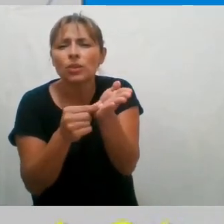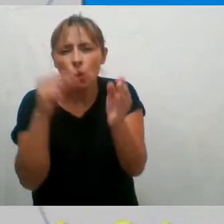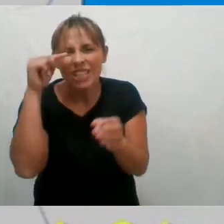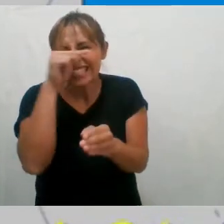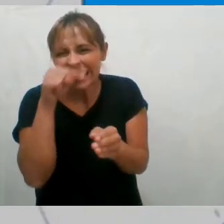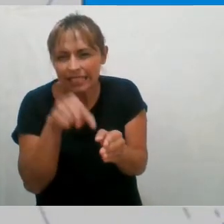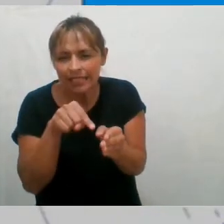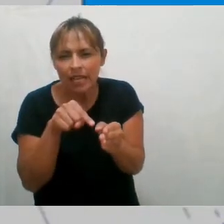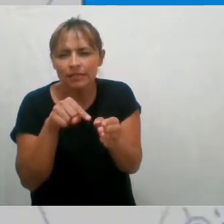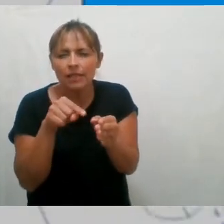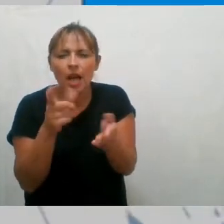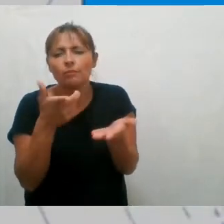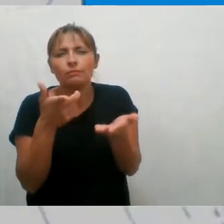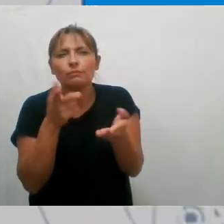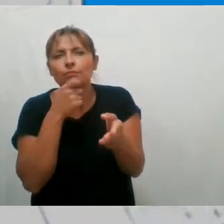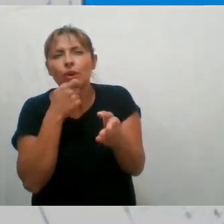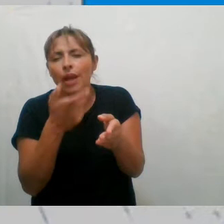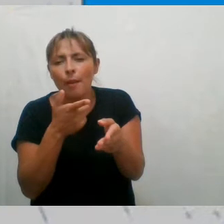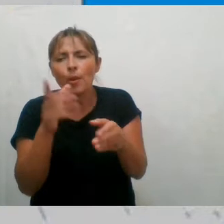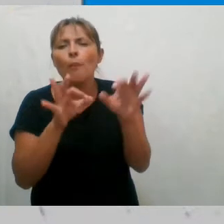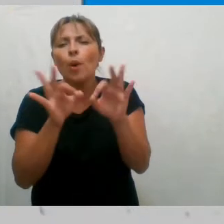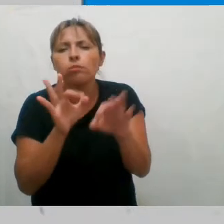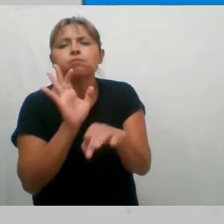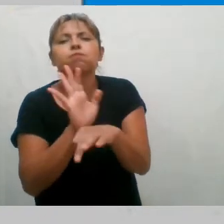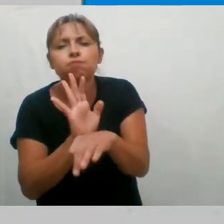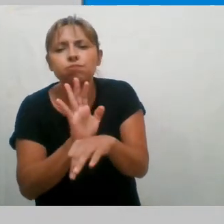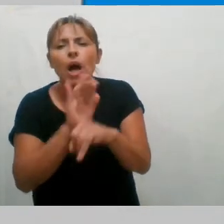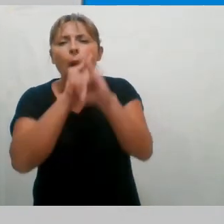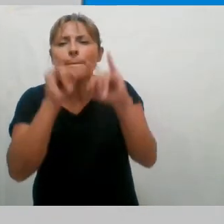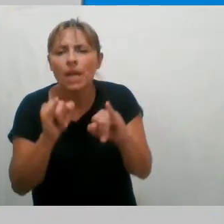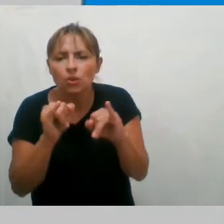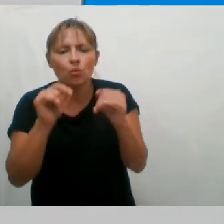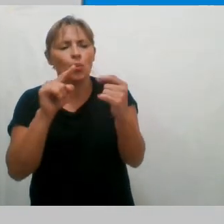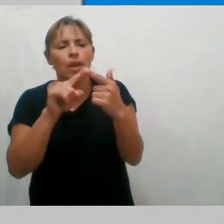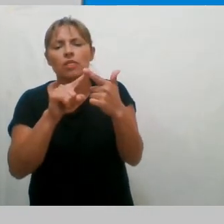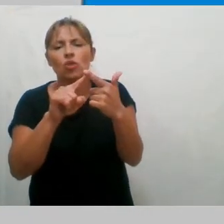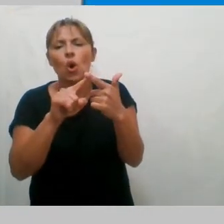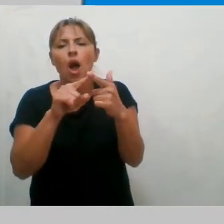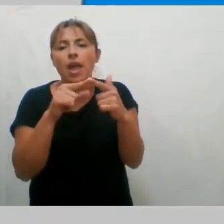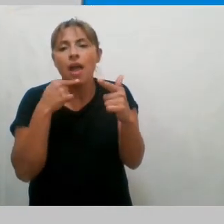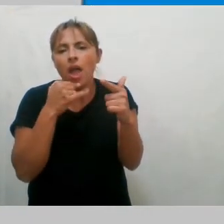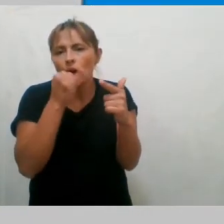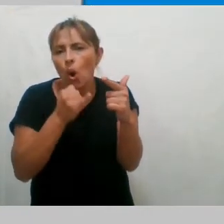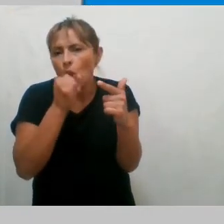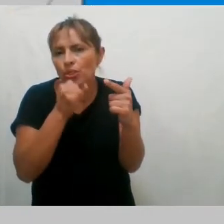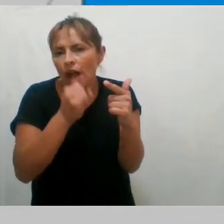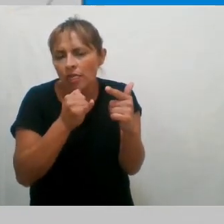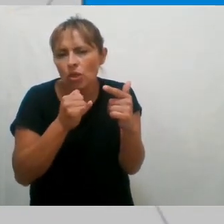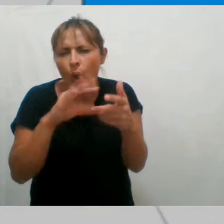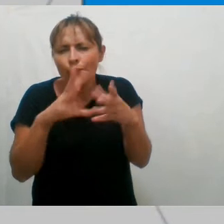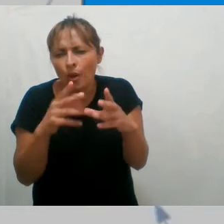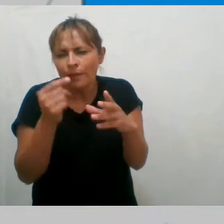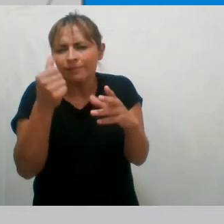qué es un proyecto, qué significa un proyecto, un presupuesto, y ahí vamos a ir desplegando el paso a paso escrito de una manera muy sencilla